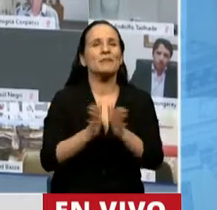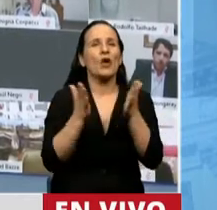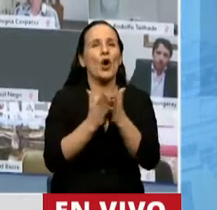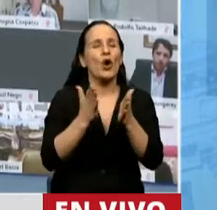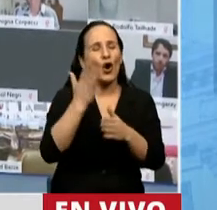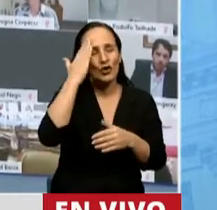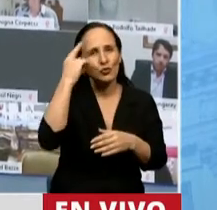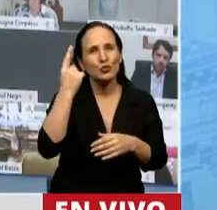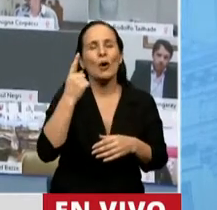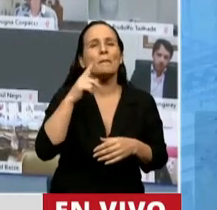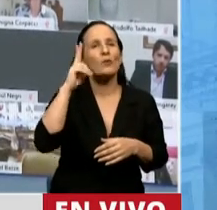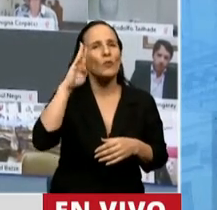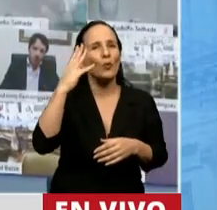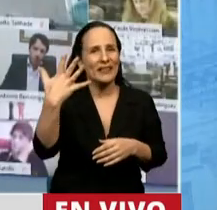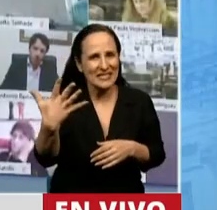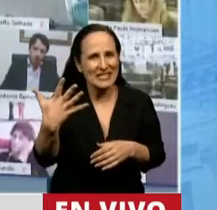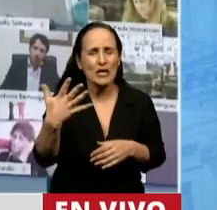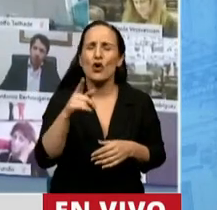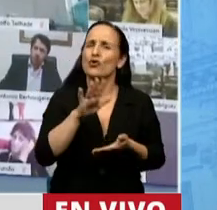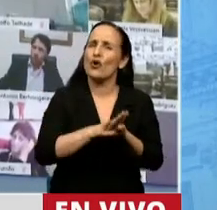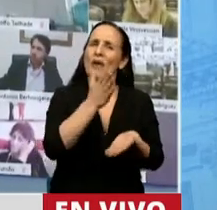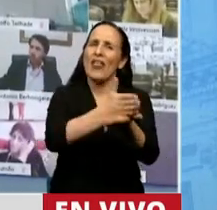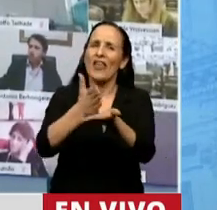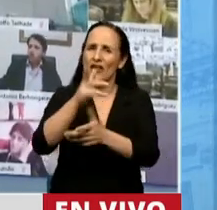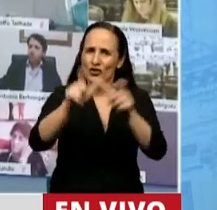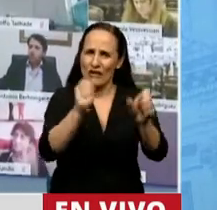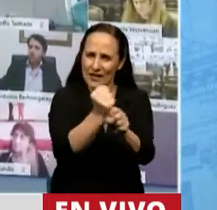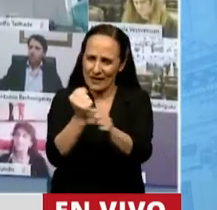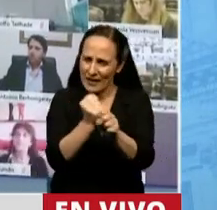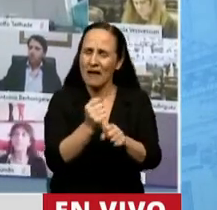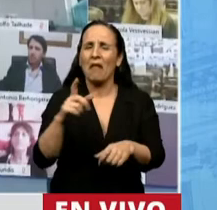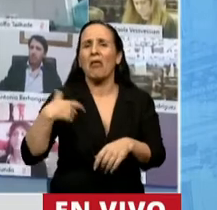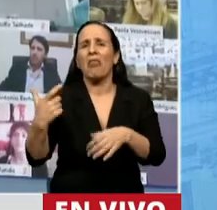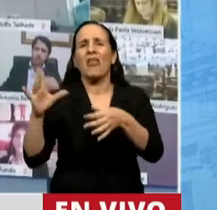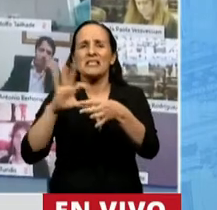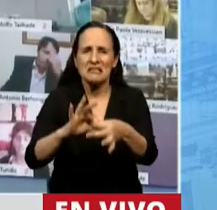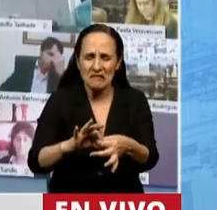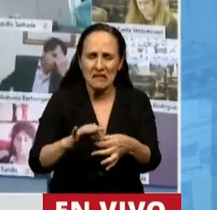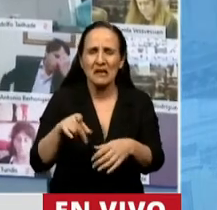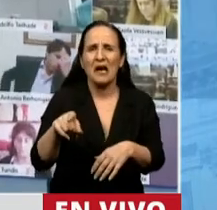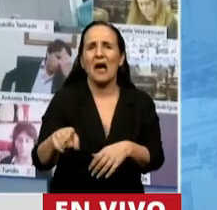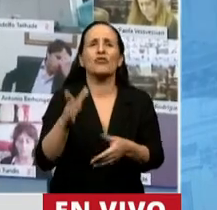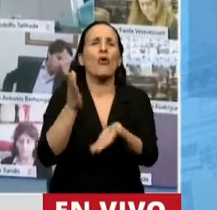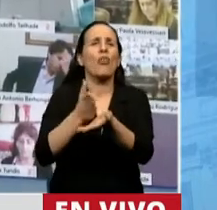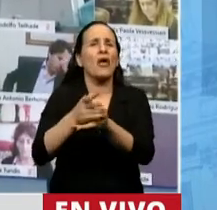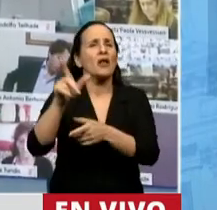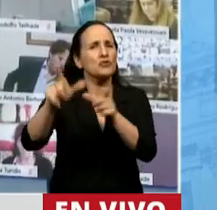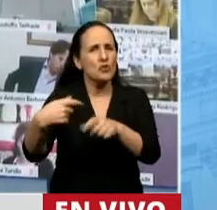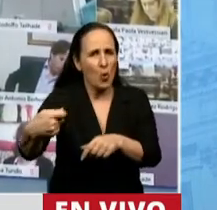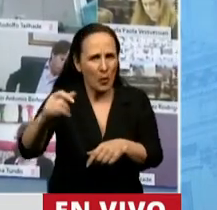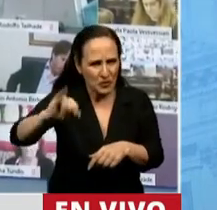45 y se empiezan a reconocer los derechos de los trabajadores, de los sindicatos, del derecho a tener una jubilación.